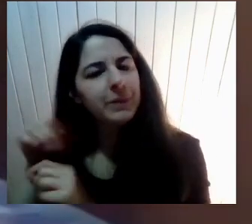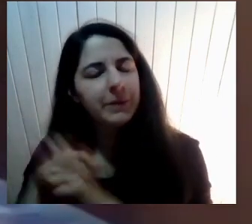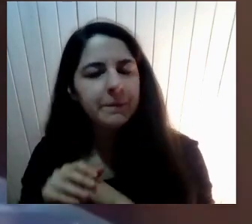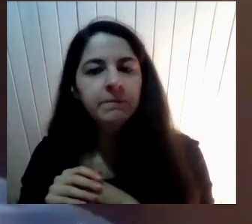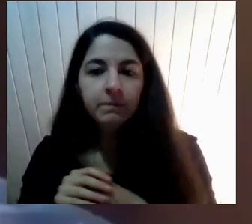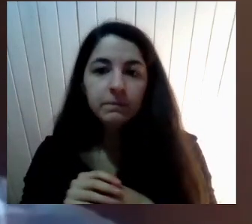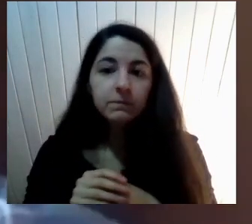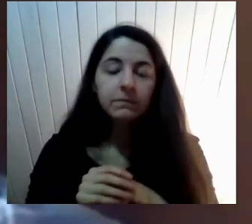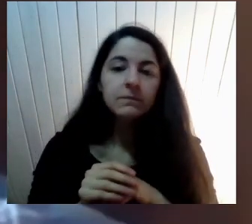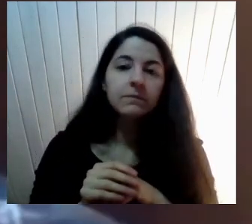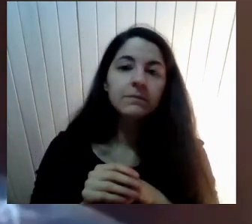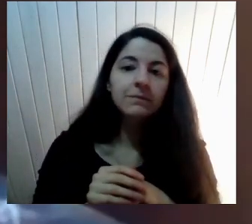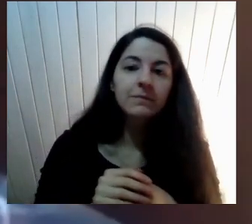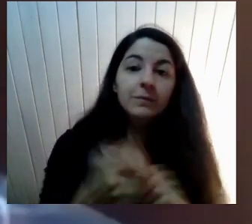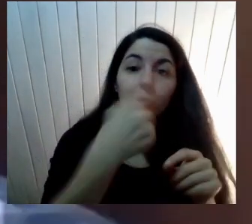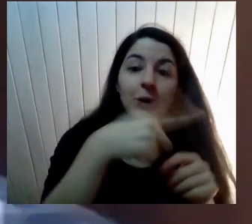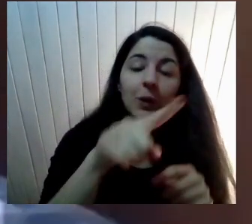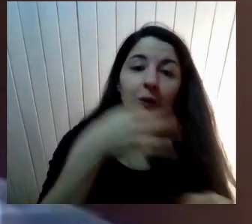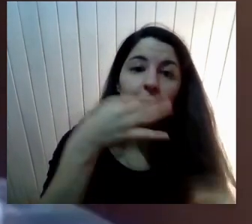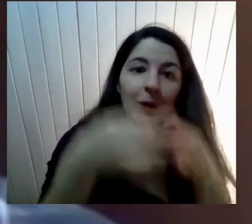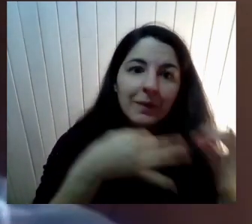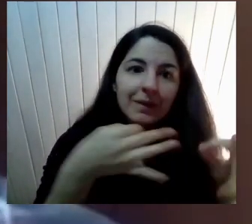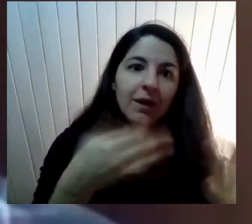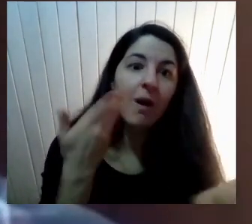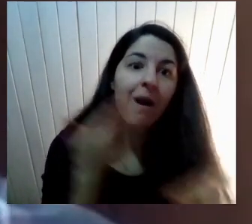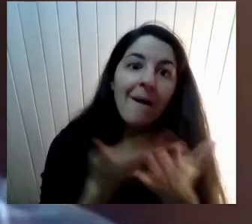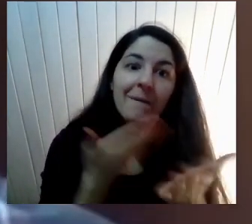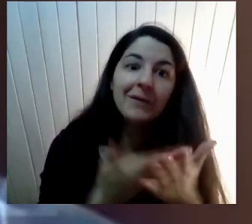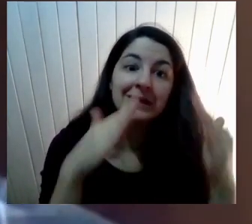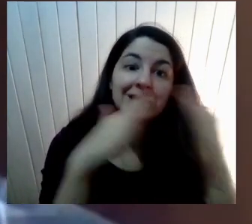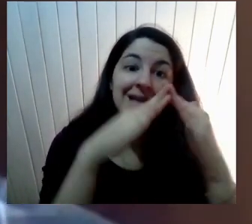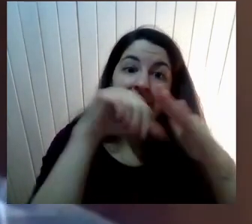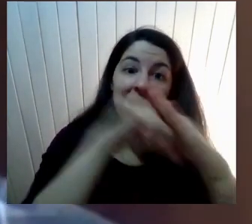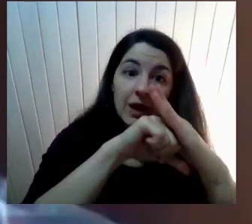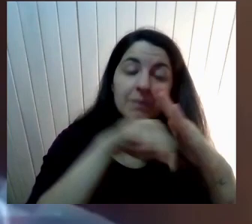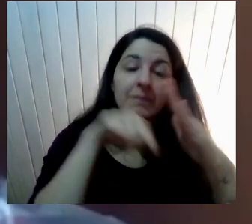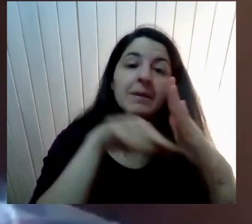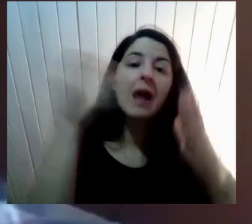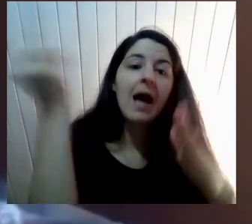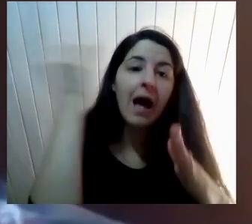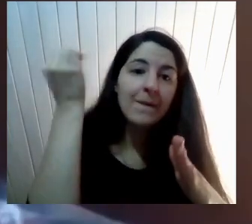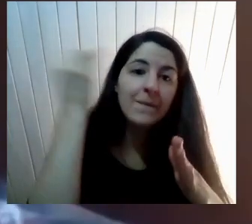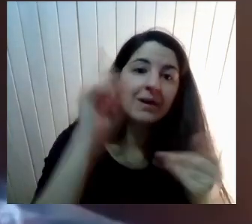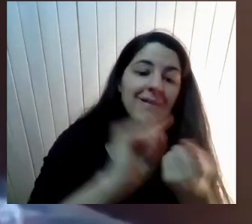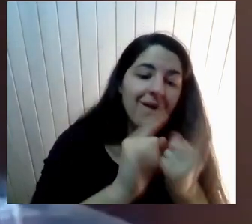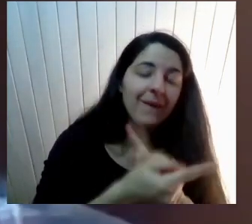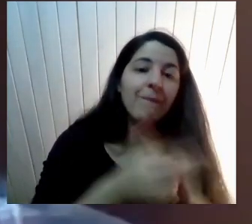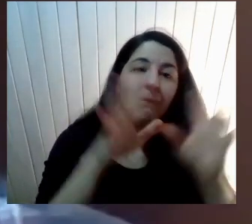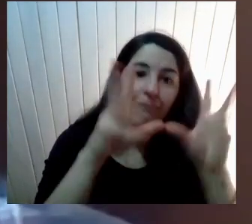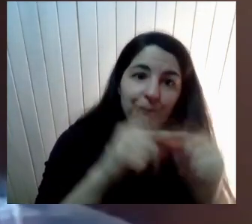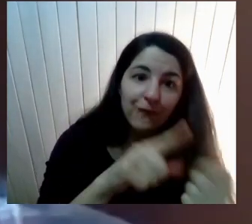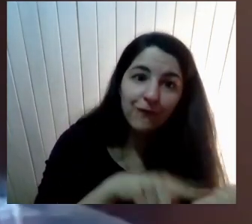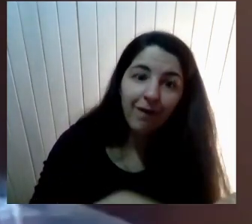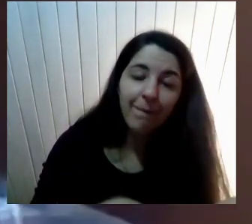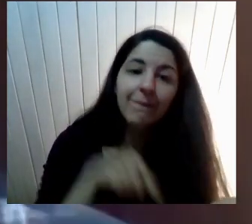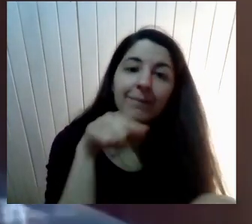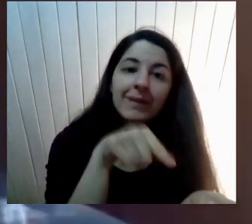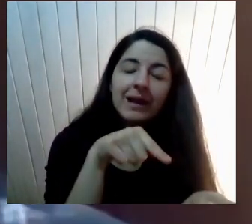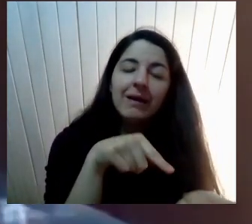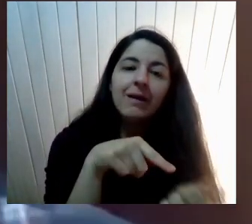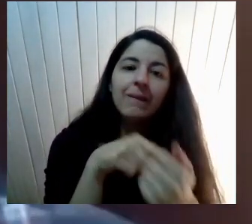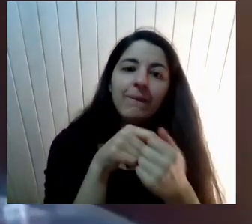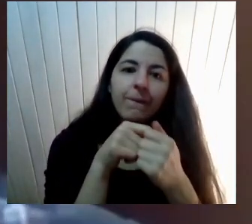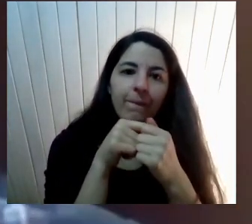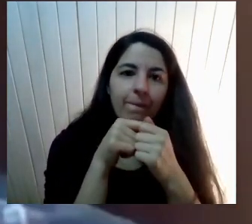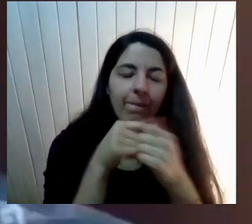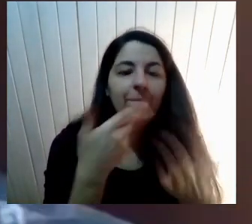La cuarentena Para trabajar En la institución familiar Reeducarnos como familia En primera instancia Aprovechando La contingencia